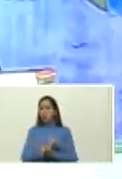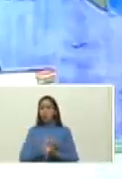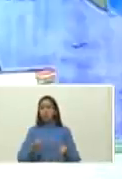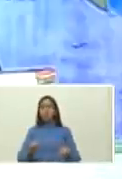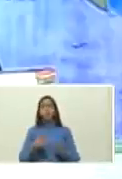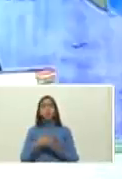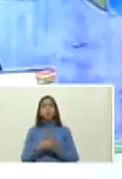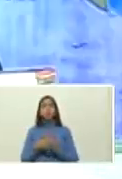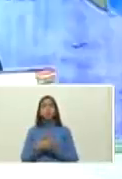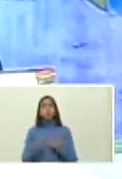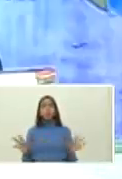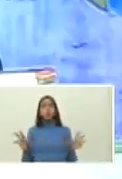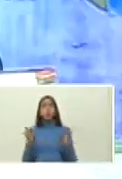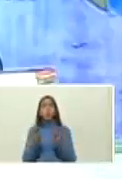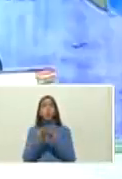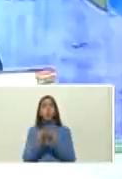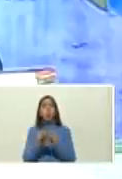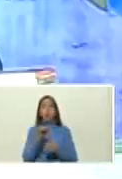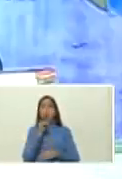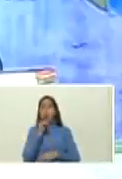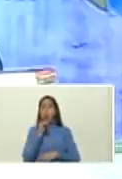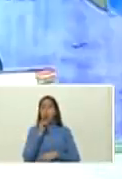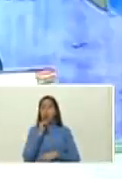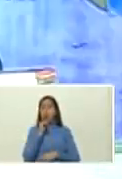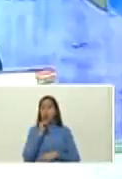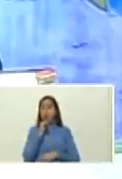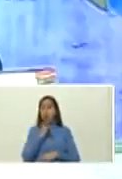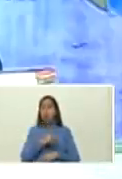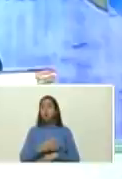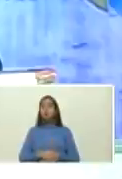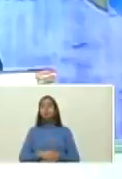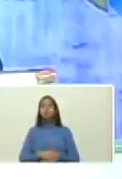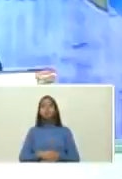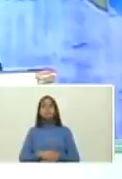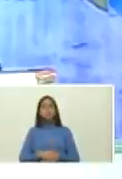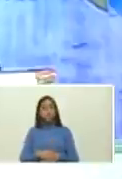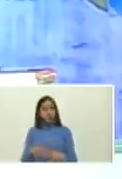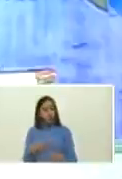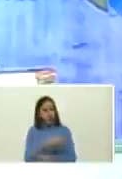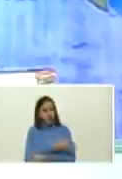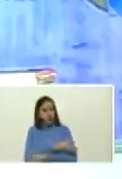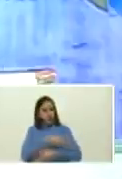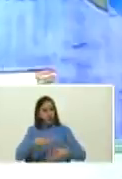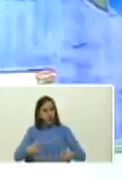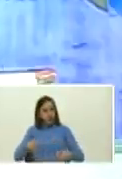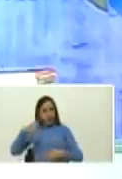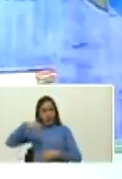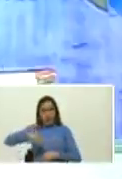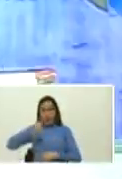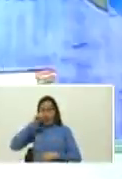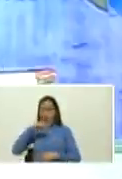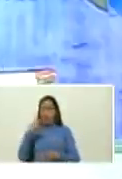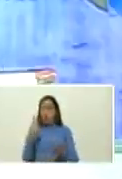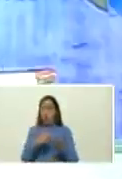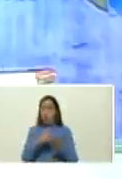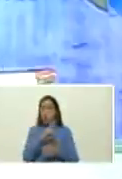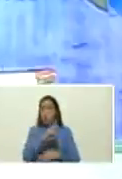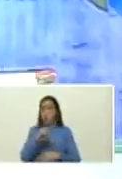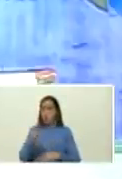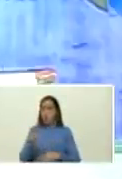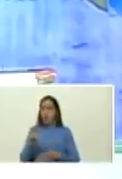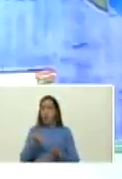ratificando un anuncio espectacular en este año 2021 el año del